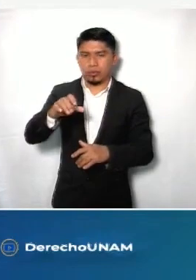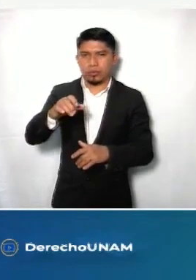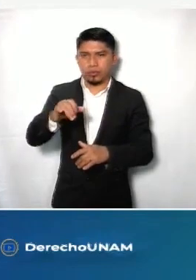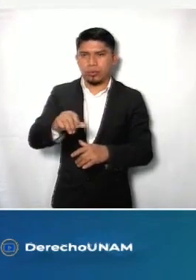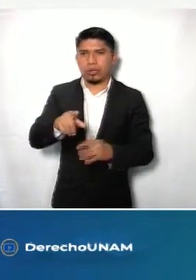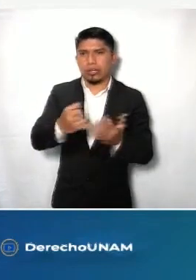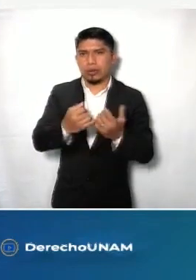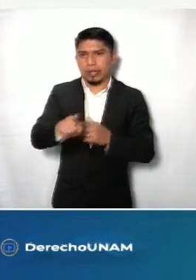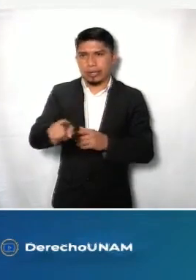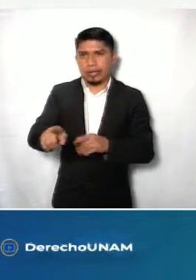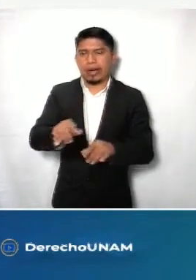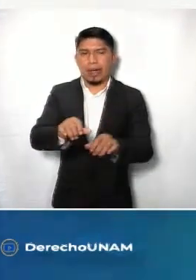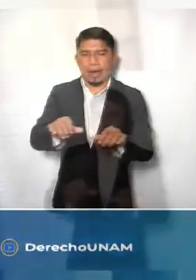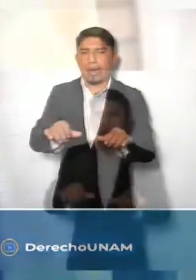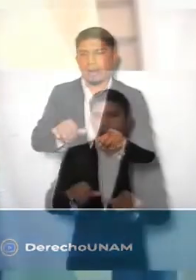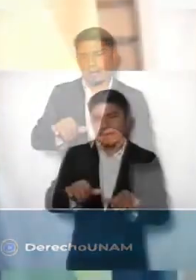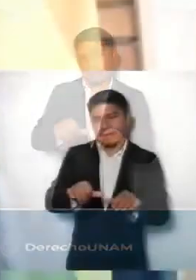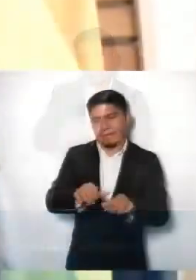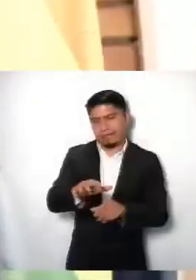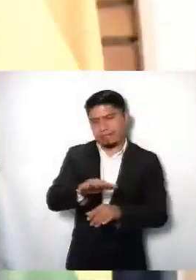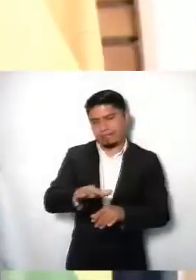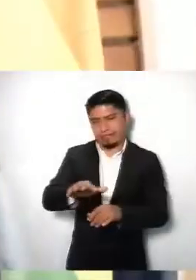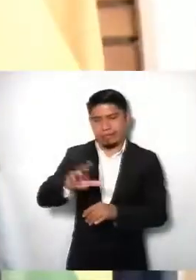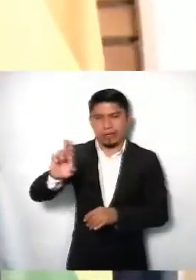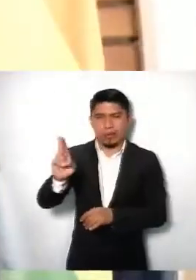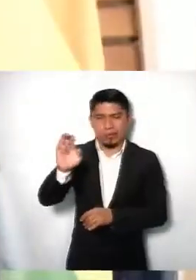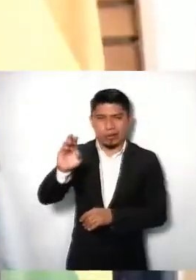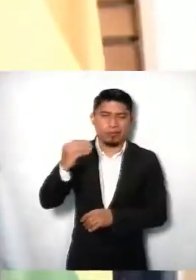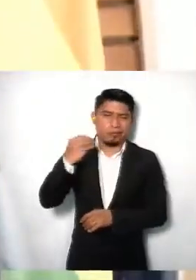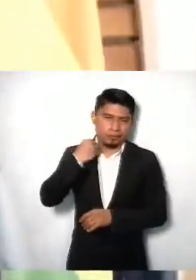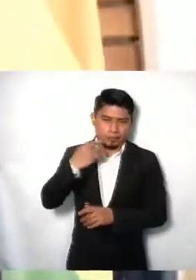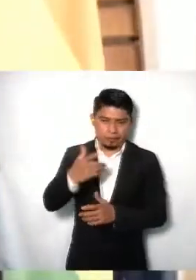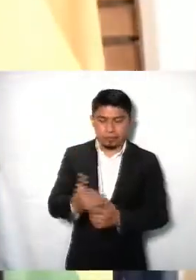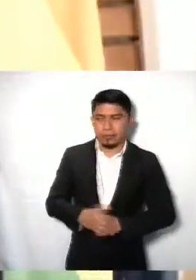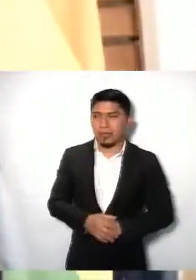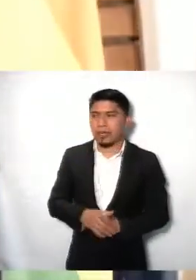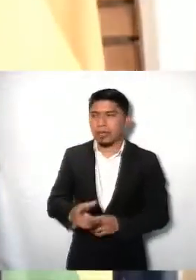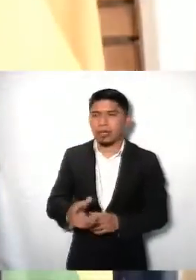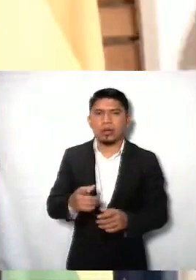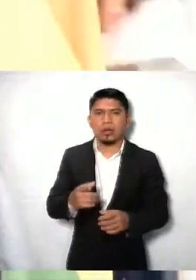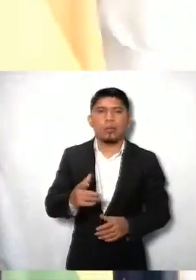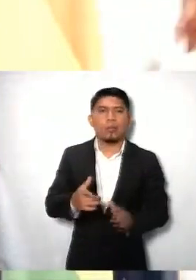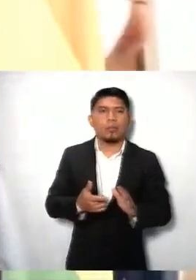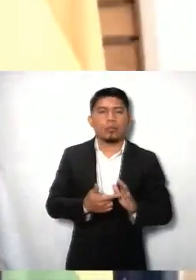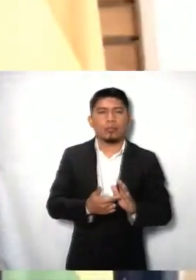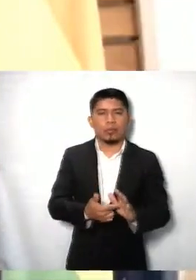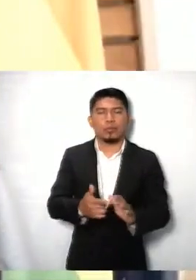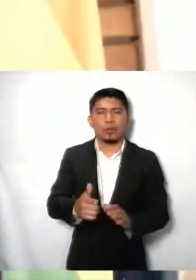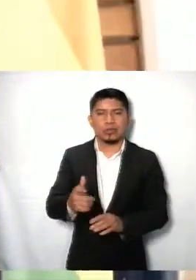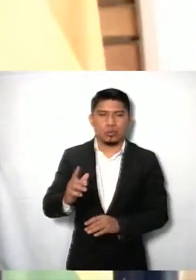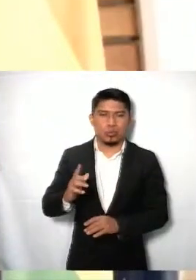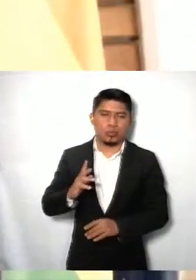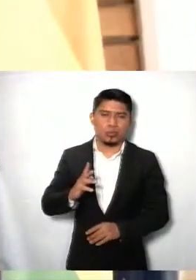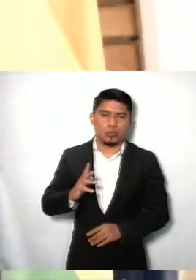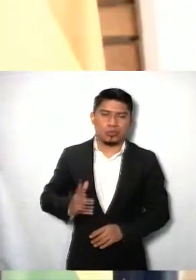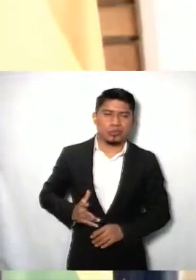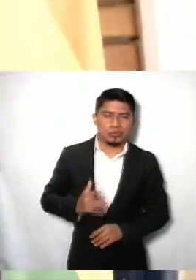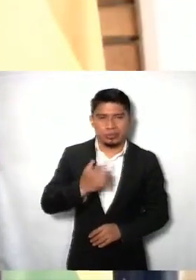Facultad de Derecho de la Universidad Nacional Autónoma de México, ni más ni menos. Y lo presumo así porque, como me